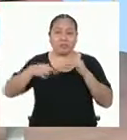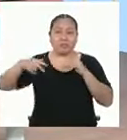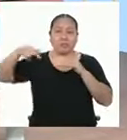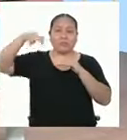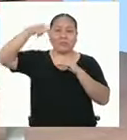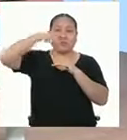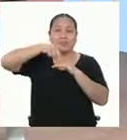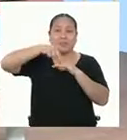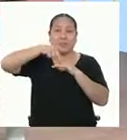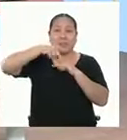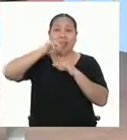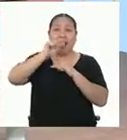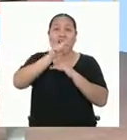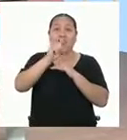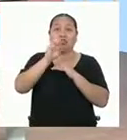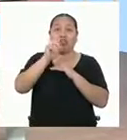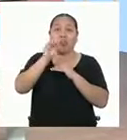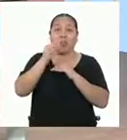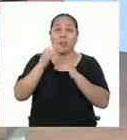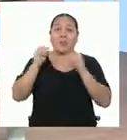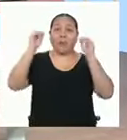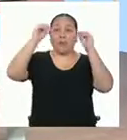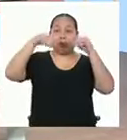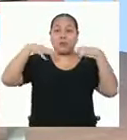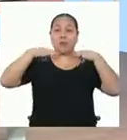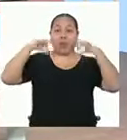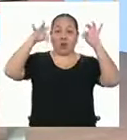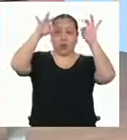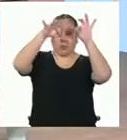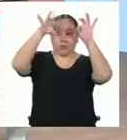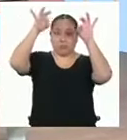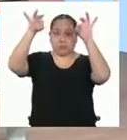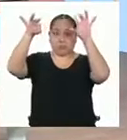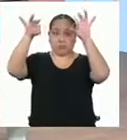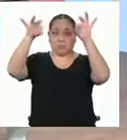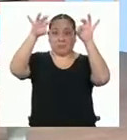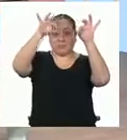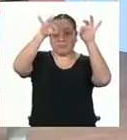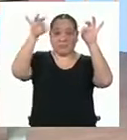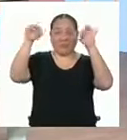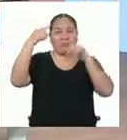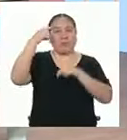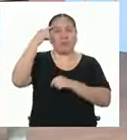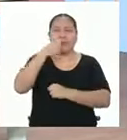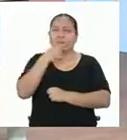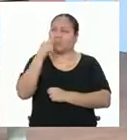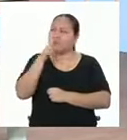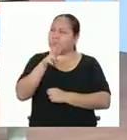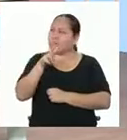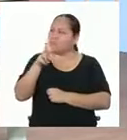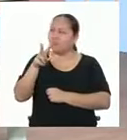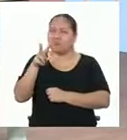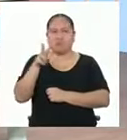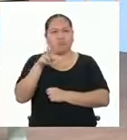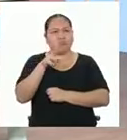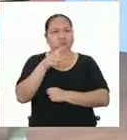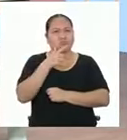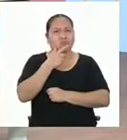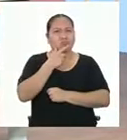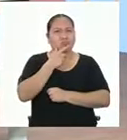la azotea de mi casa para tender la ropa, me quedé pensando. Vi mi azotea y pensé,